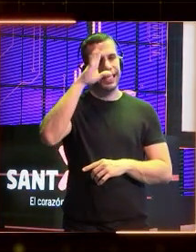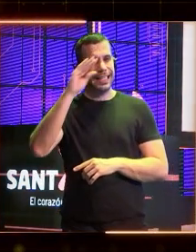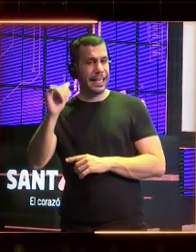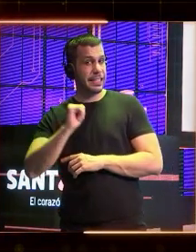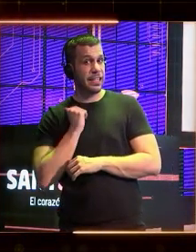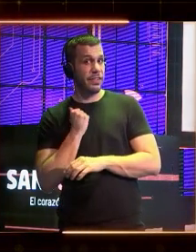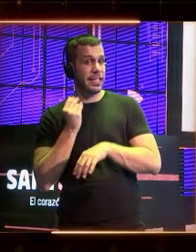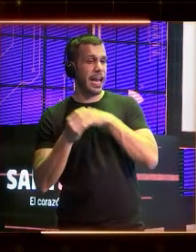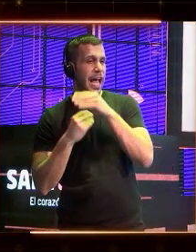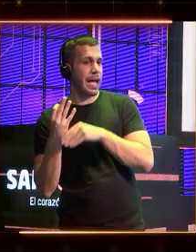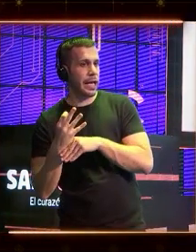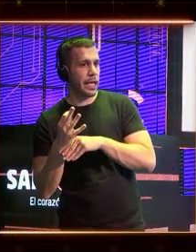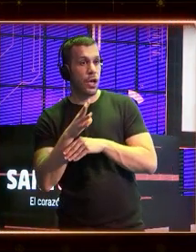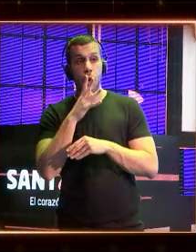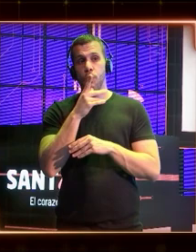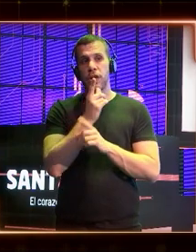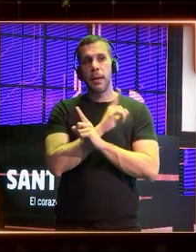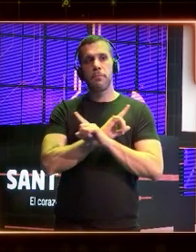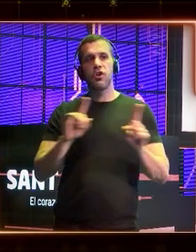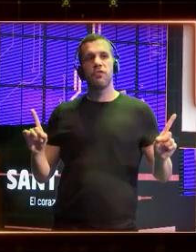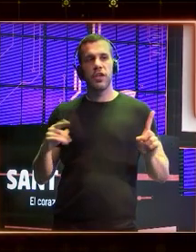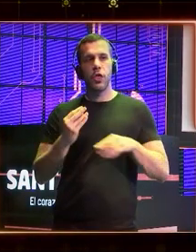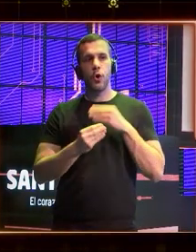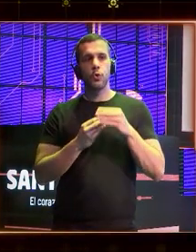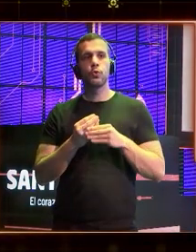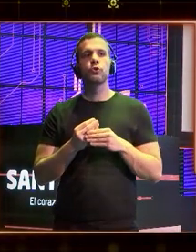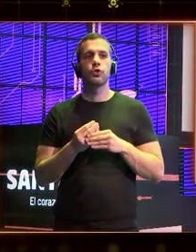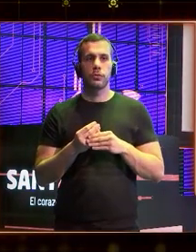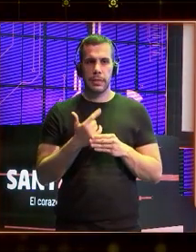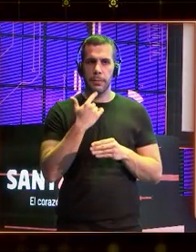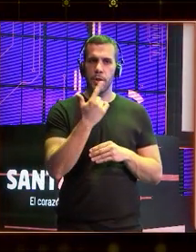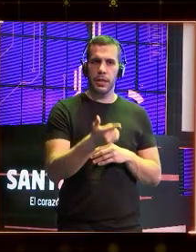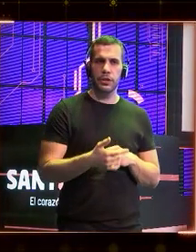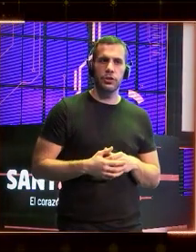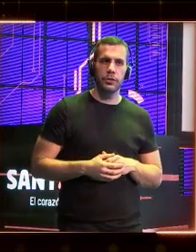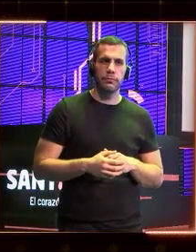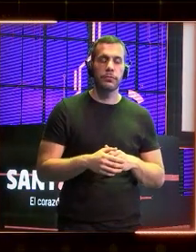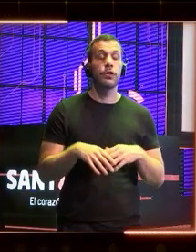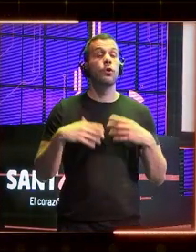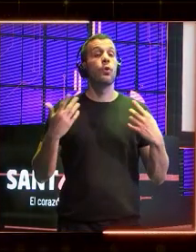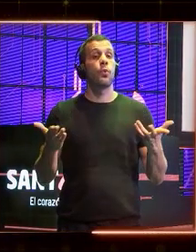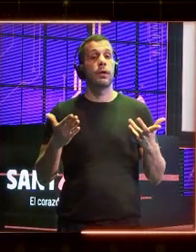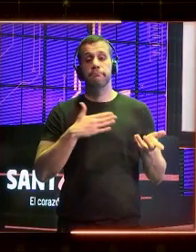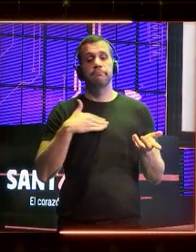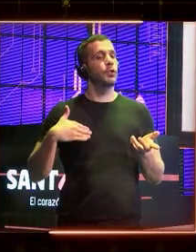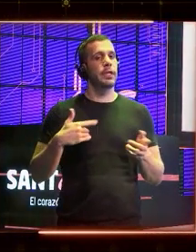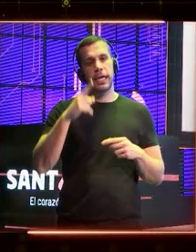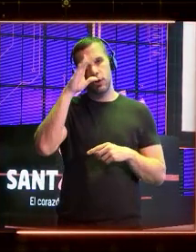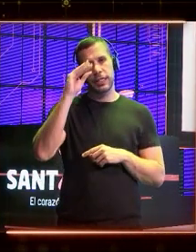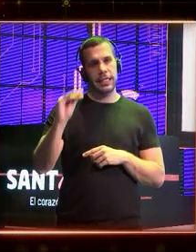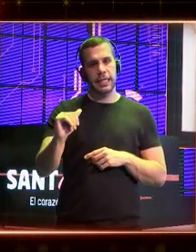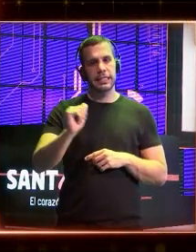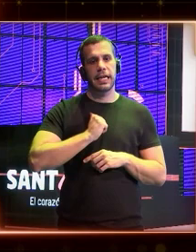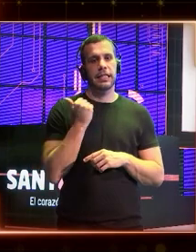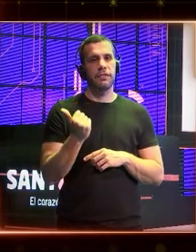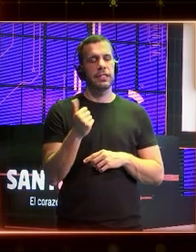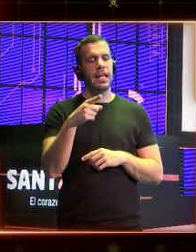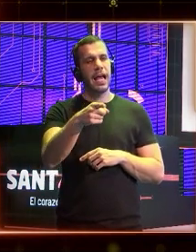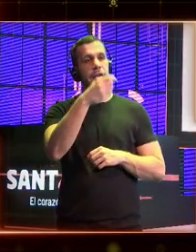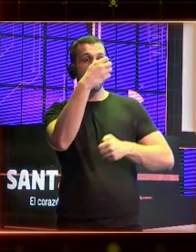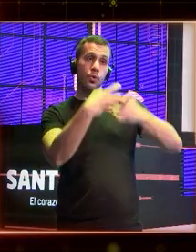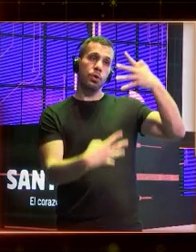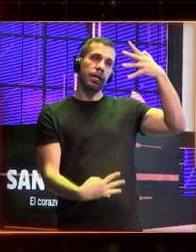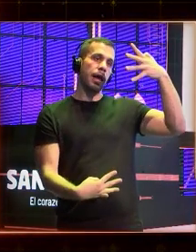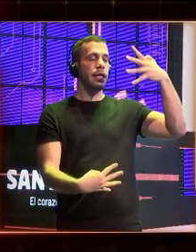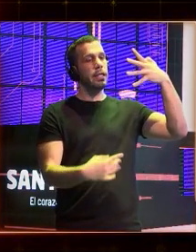dicho los usos prohibidos y los usos prohibidos son que no quiero que la inteligencia artificial cree un ranking de personas buenas